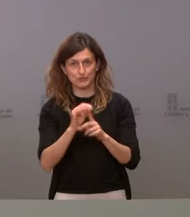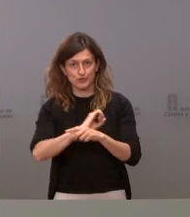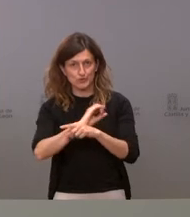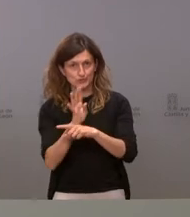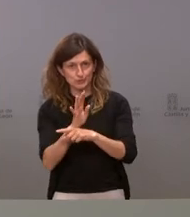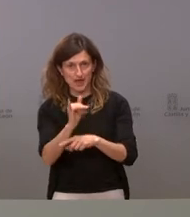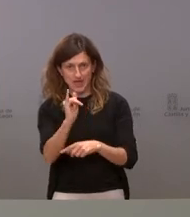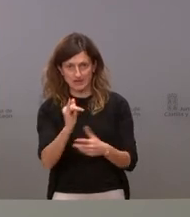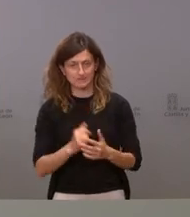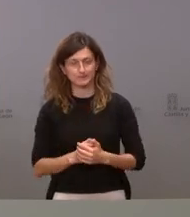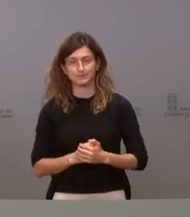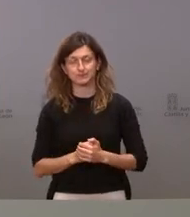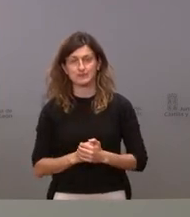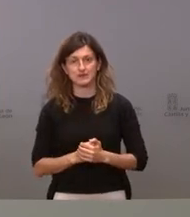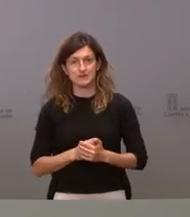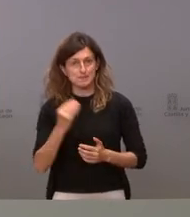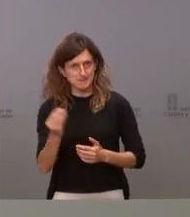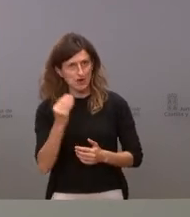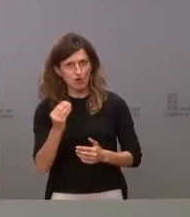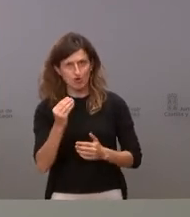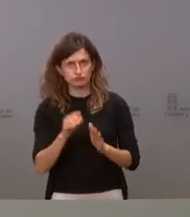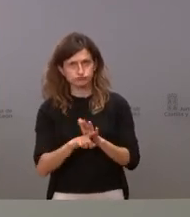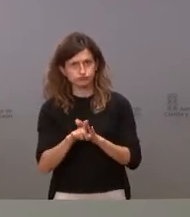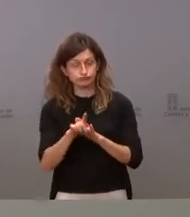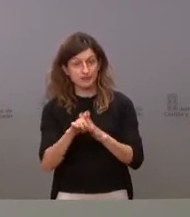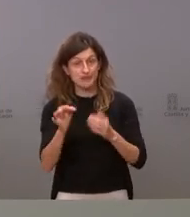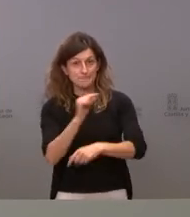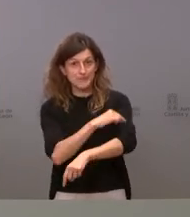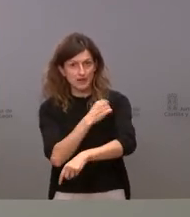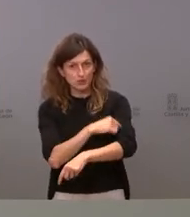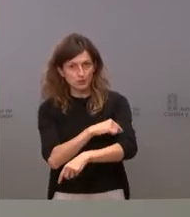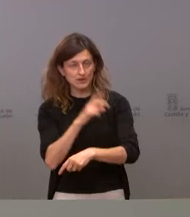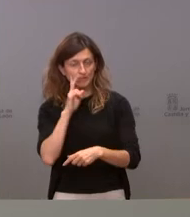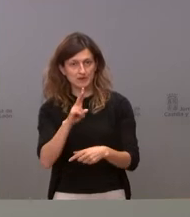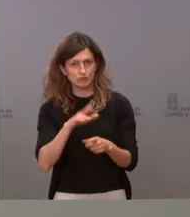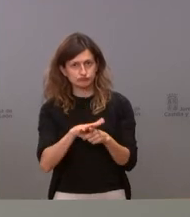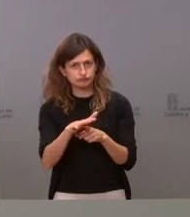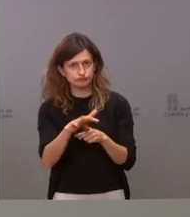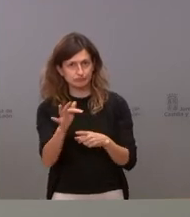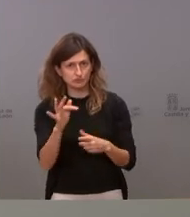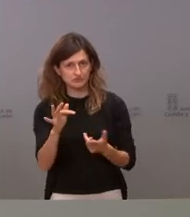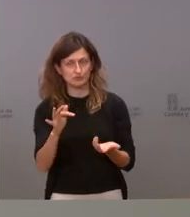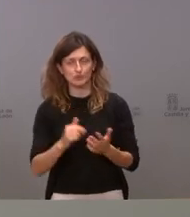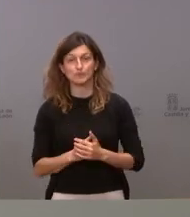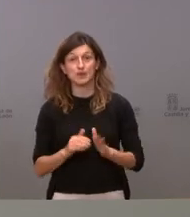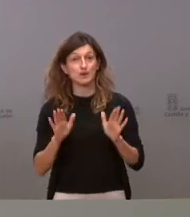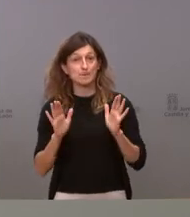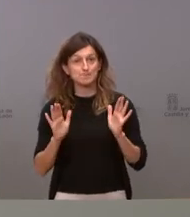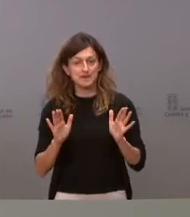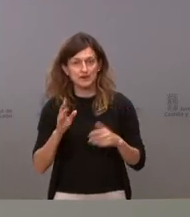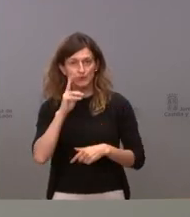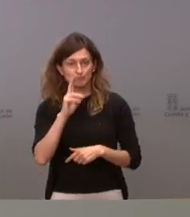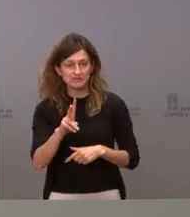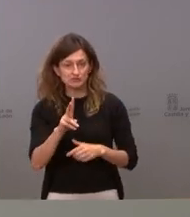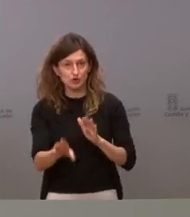circula, que vamos muy bien, que la vacuna está haciendo los efectos que tiene que hacer, pero, como han